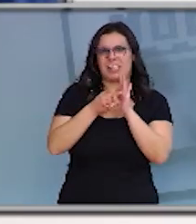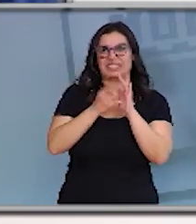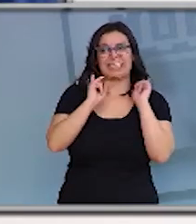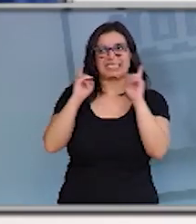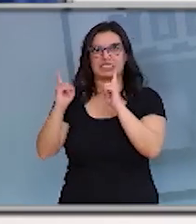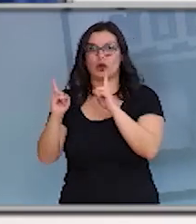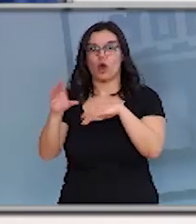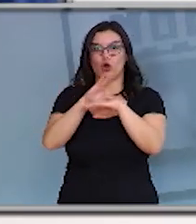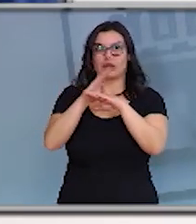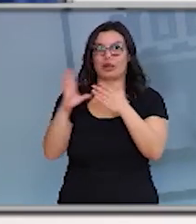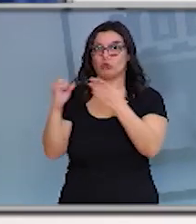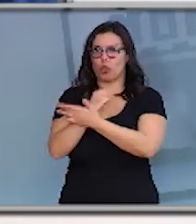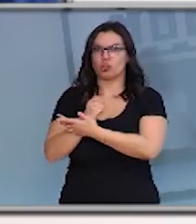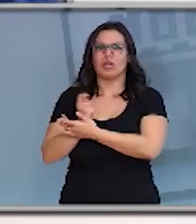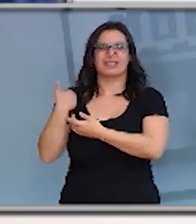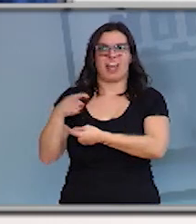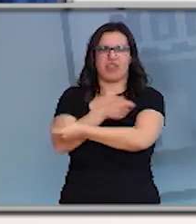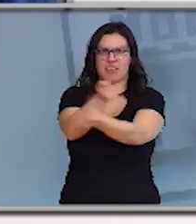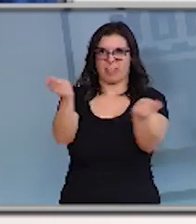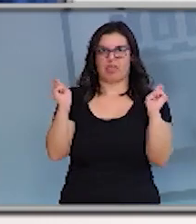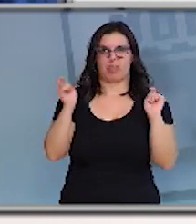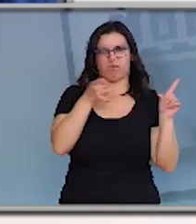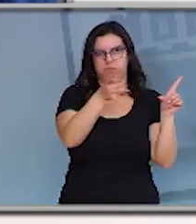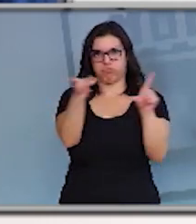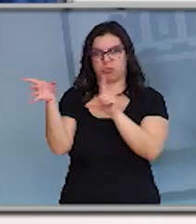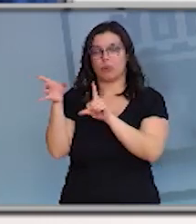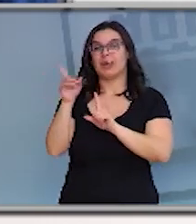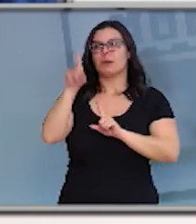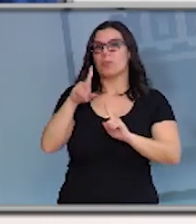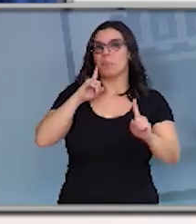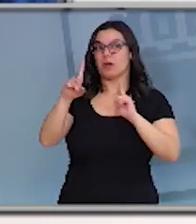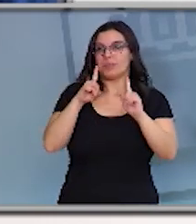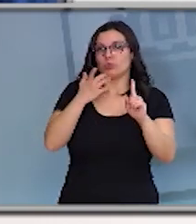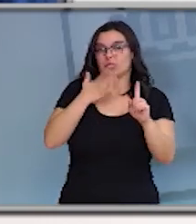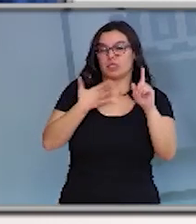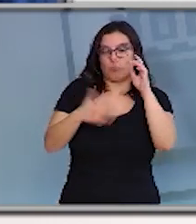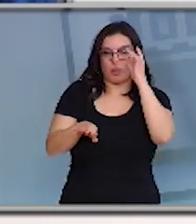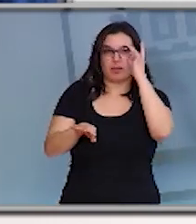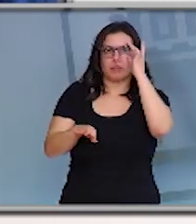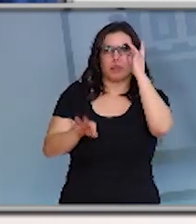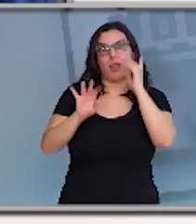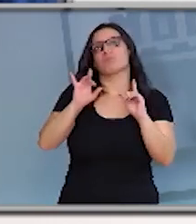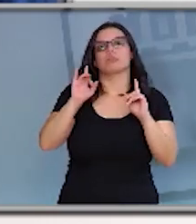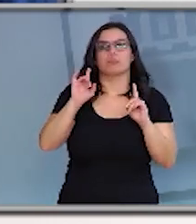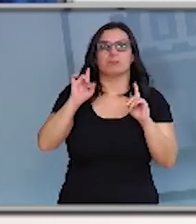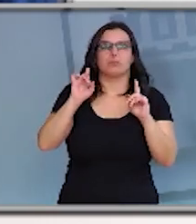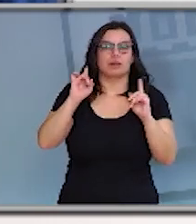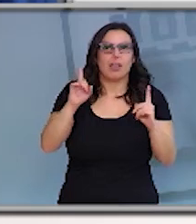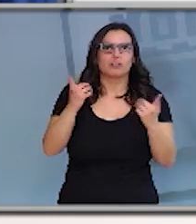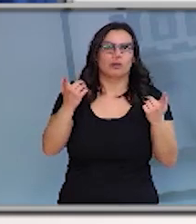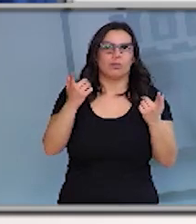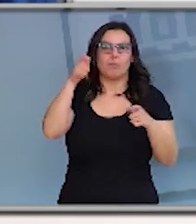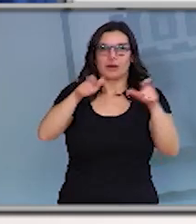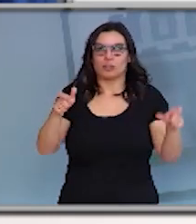consejerías y que está previsto en la medida de lo posible sobre todo en los casos de trabajadores